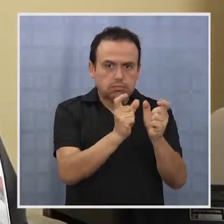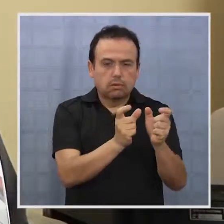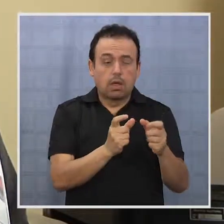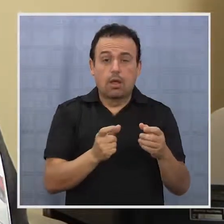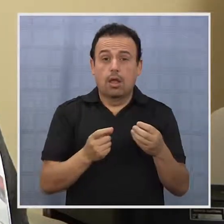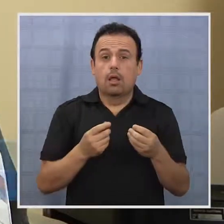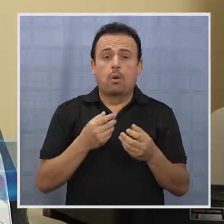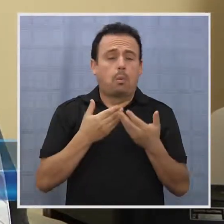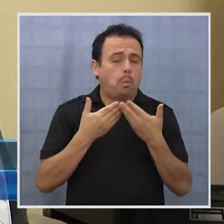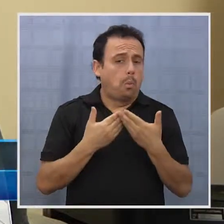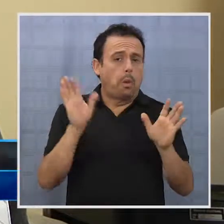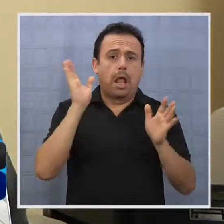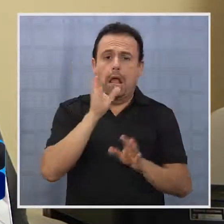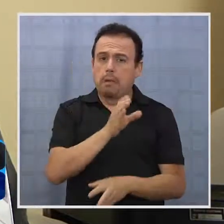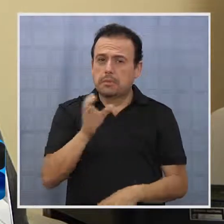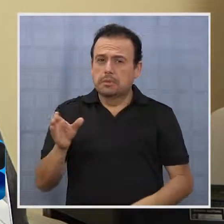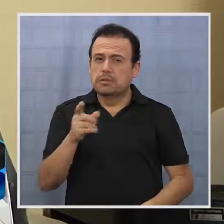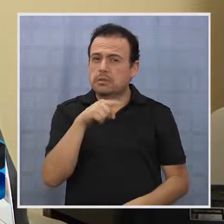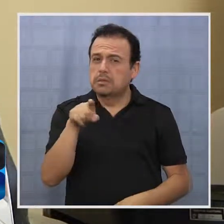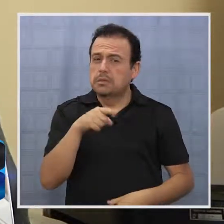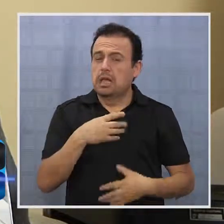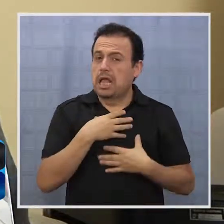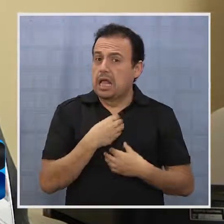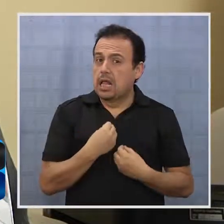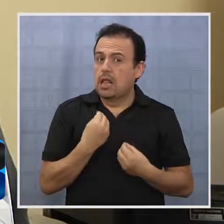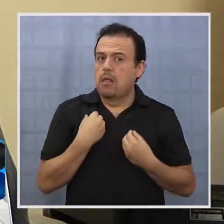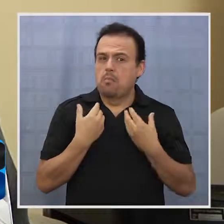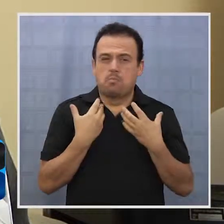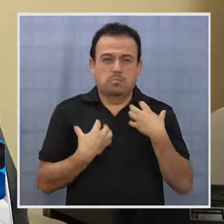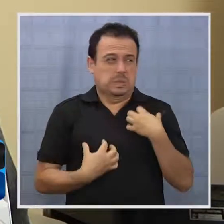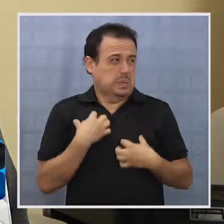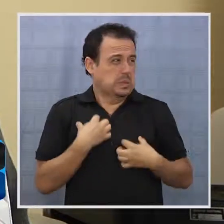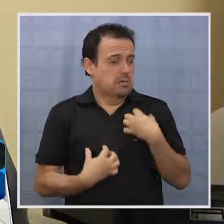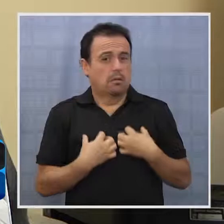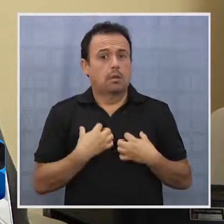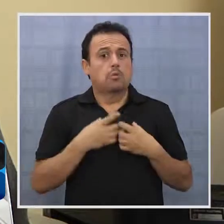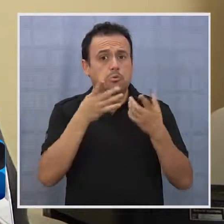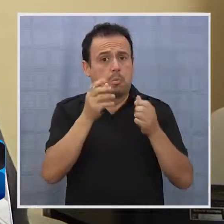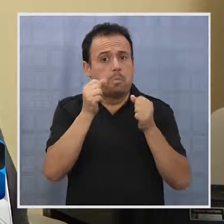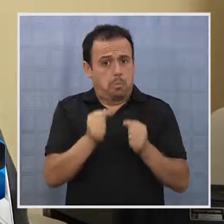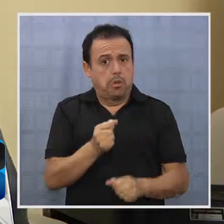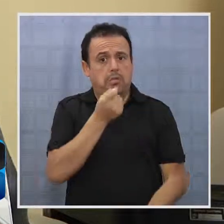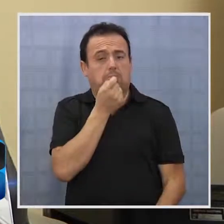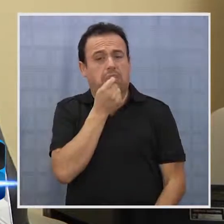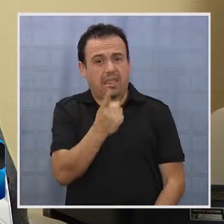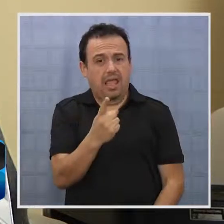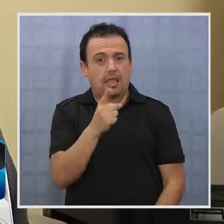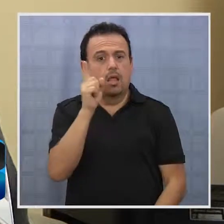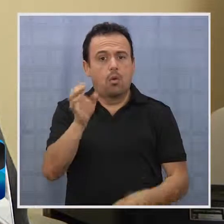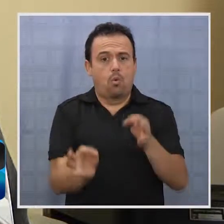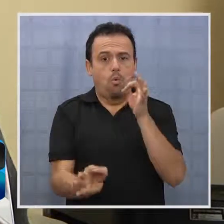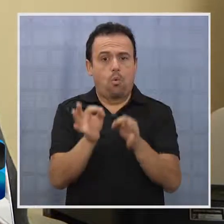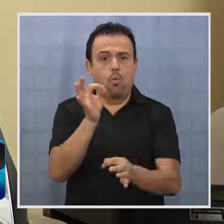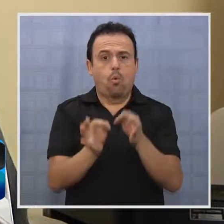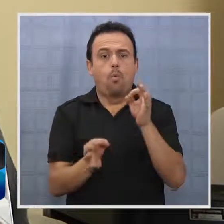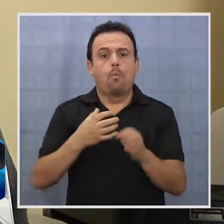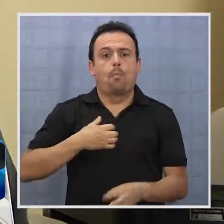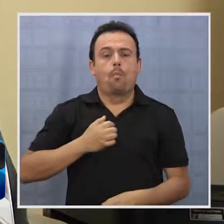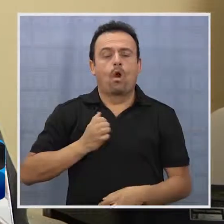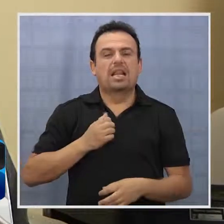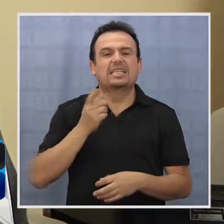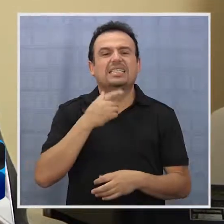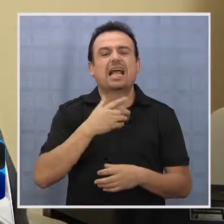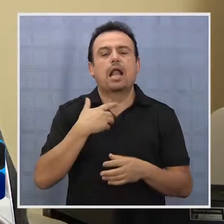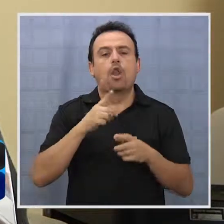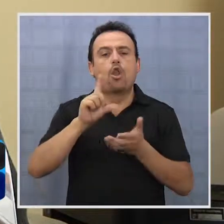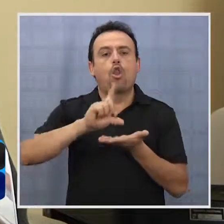cualquier persona que tenga interés o que le afecte la propaganda puede hacer denuncias ante el juzgado de policía local,